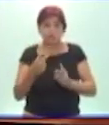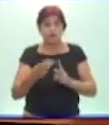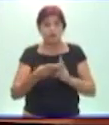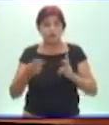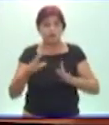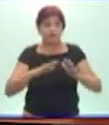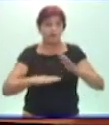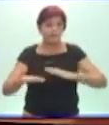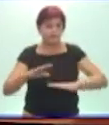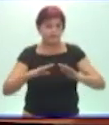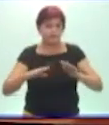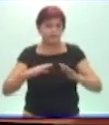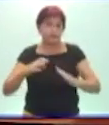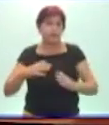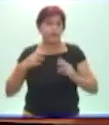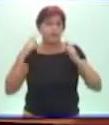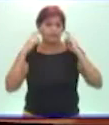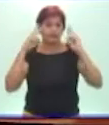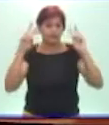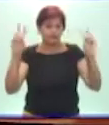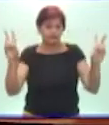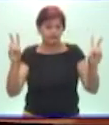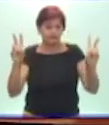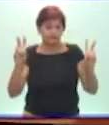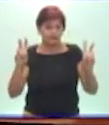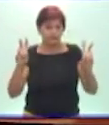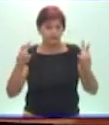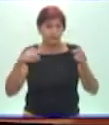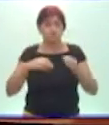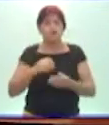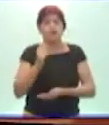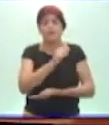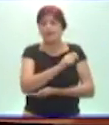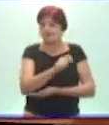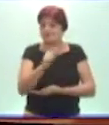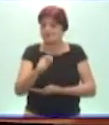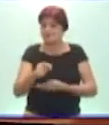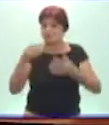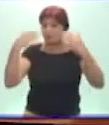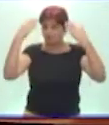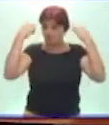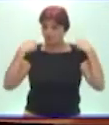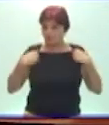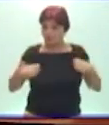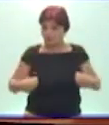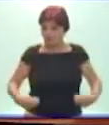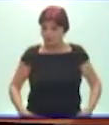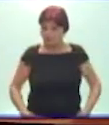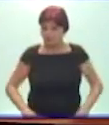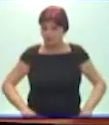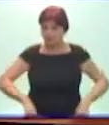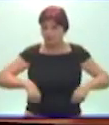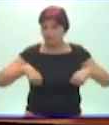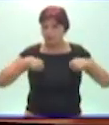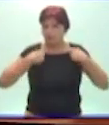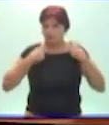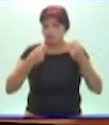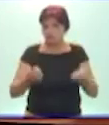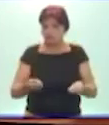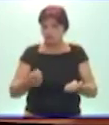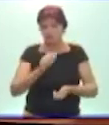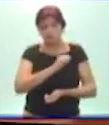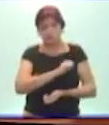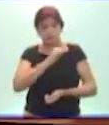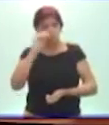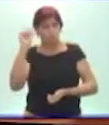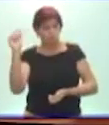la vida. También hay que enseñarlos a vestirse y a desvestirse. ¿Usted sabe por qué, familia? Porque eso es uno de los logros del desarrollo de la primera